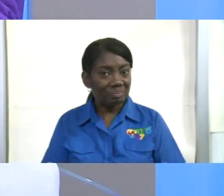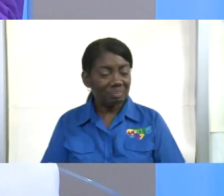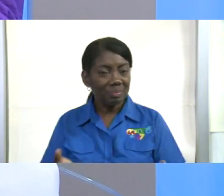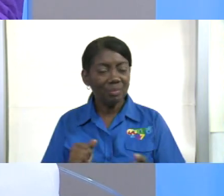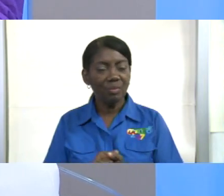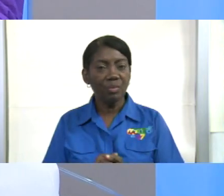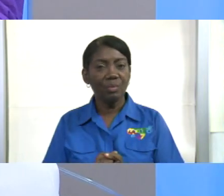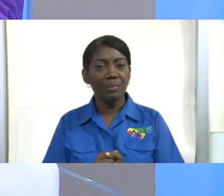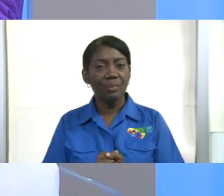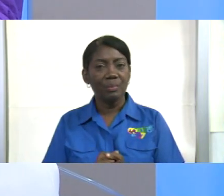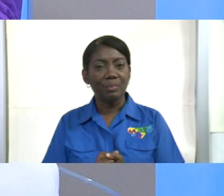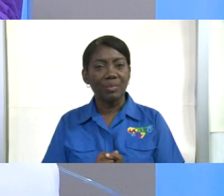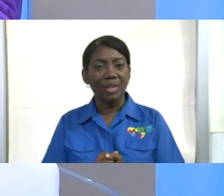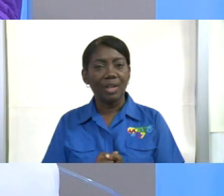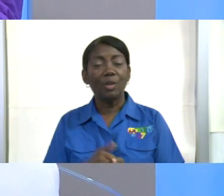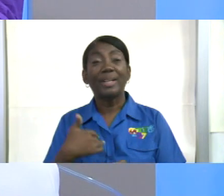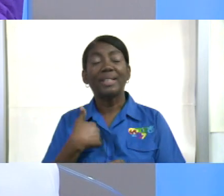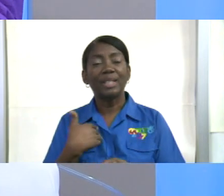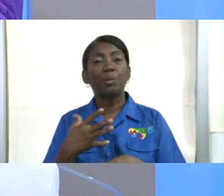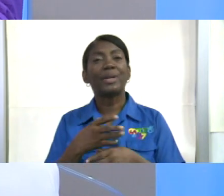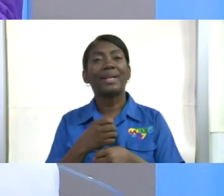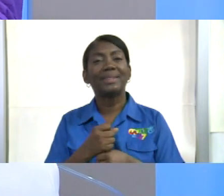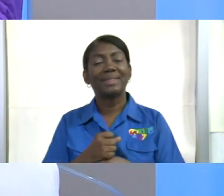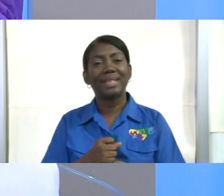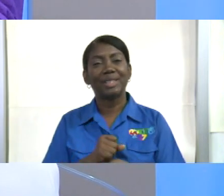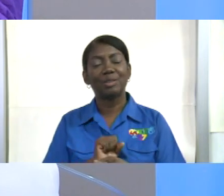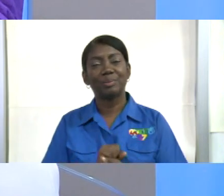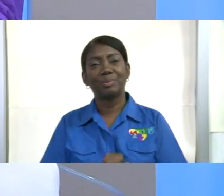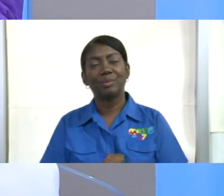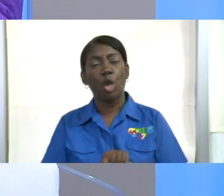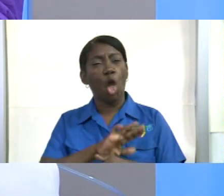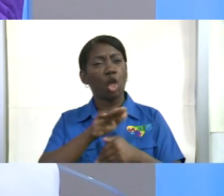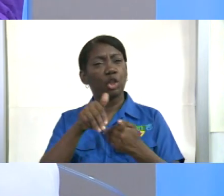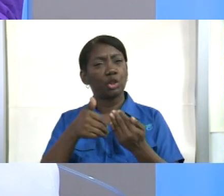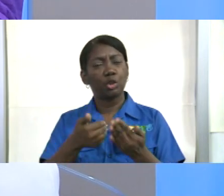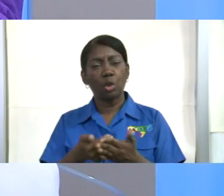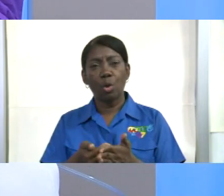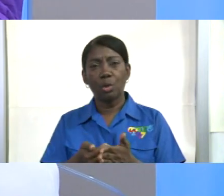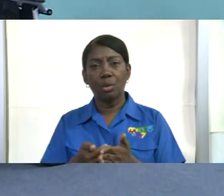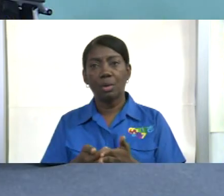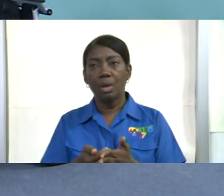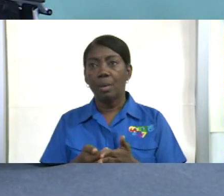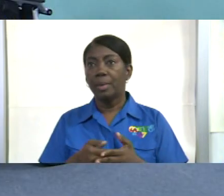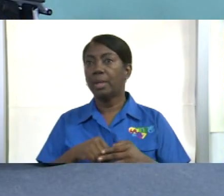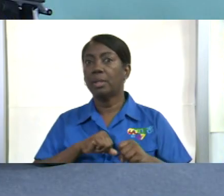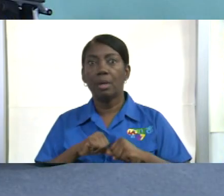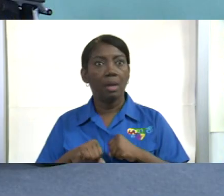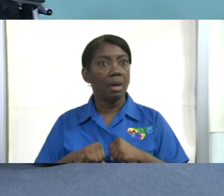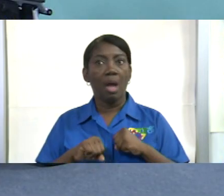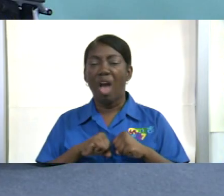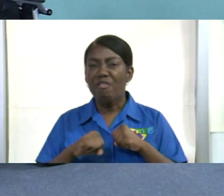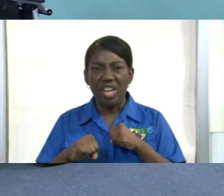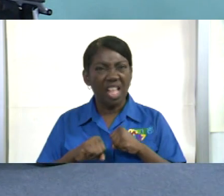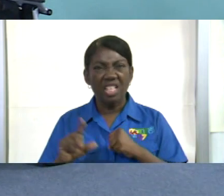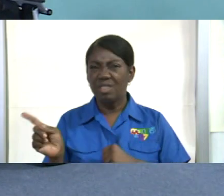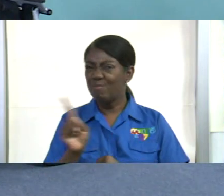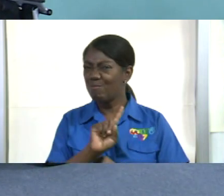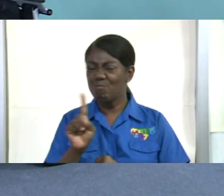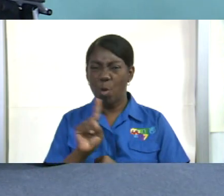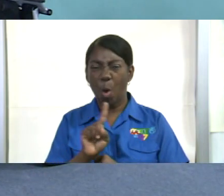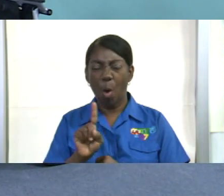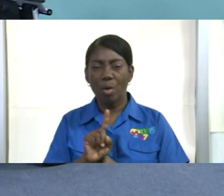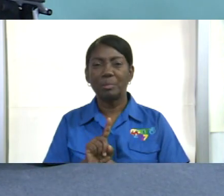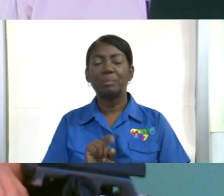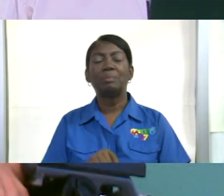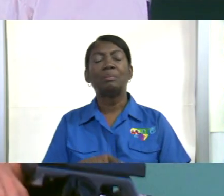lo que tenemos que hacer. Ah. Todos menos desesperarse. Mucho. Entonces,